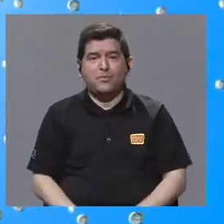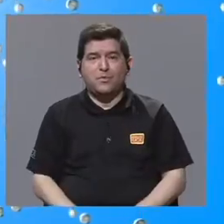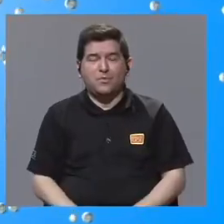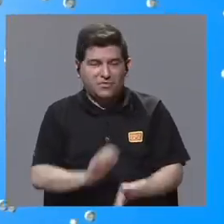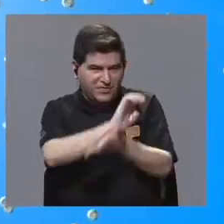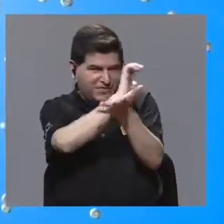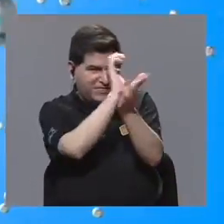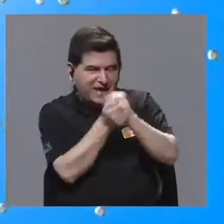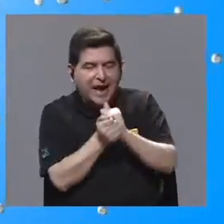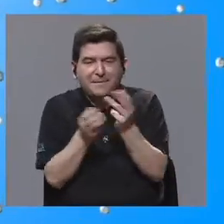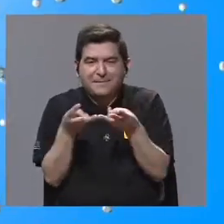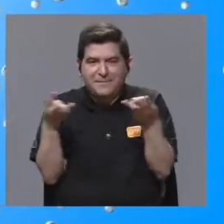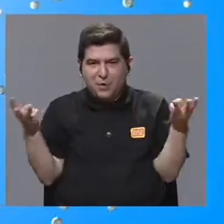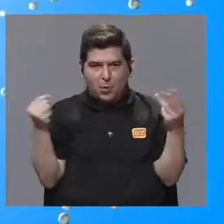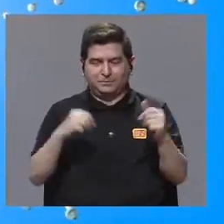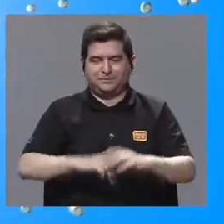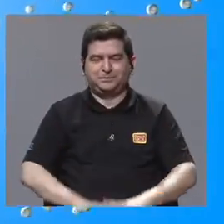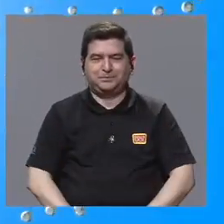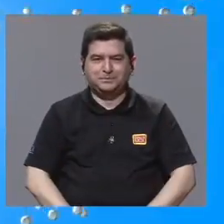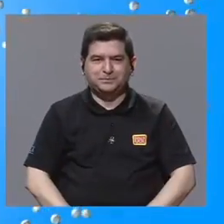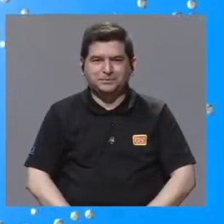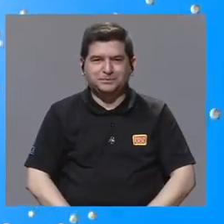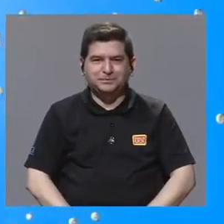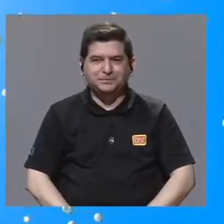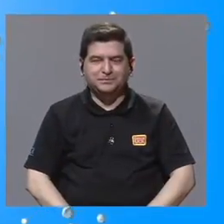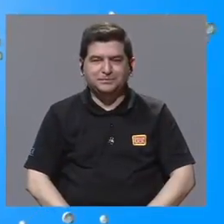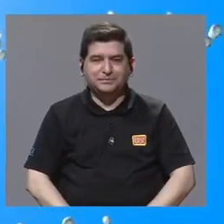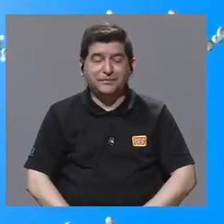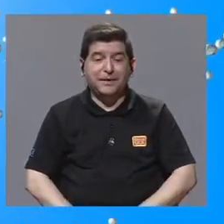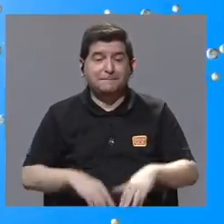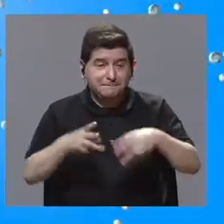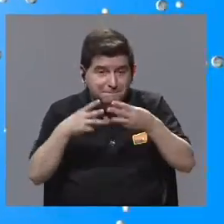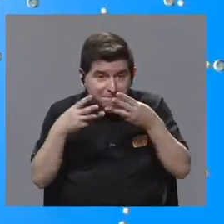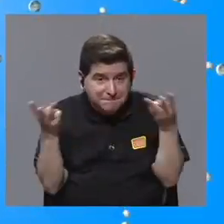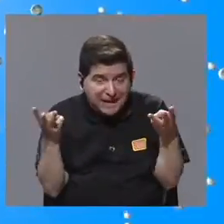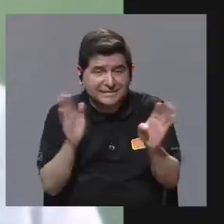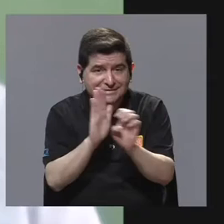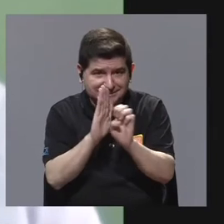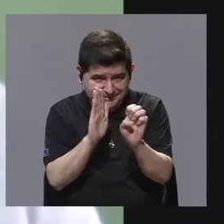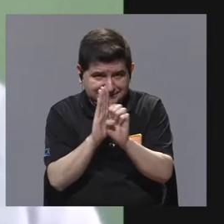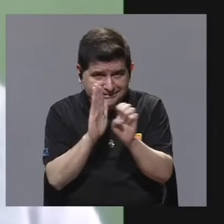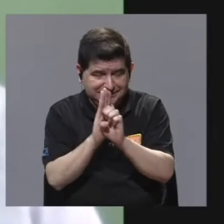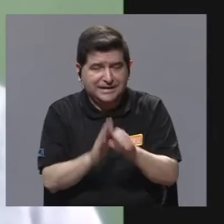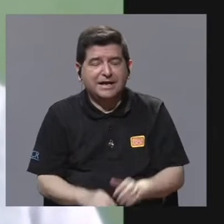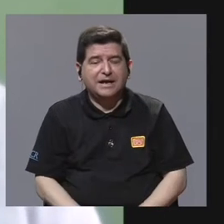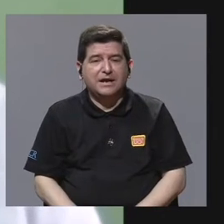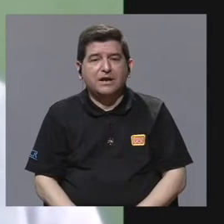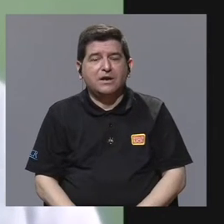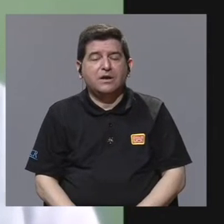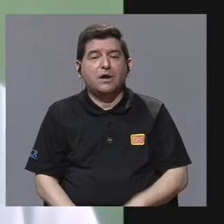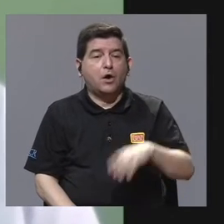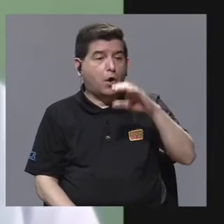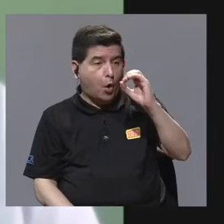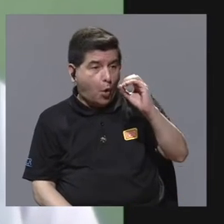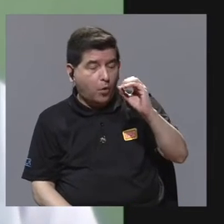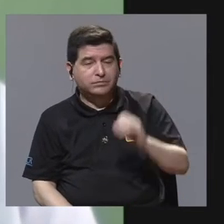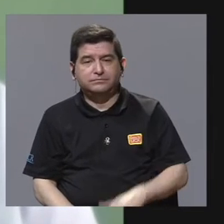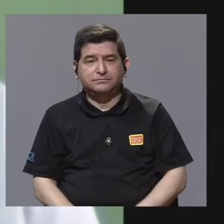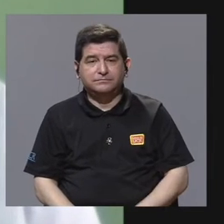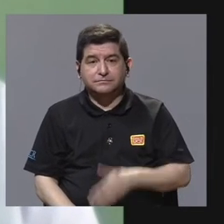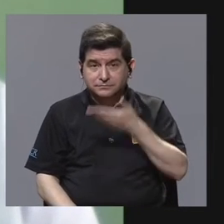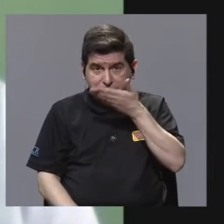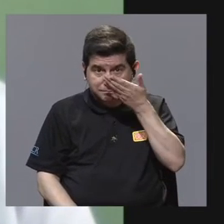de transmutación de la materia. Entonces, es el material, por ejemplo, un oxígeno, se puede